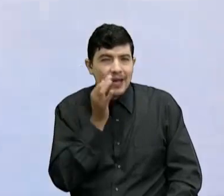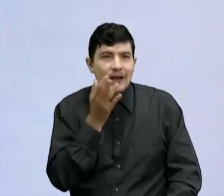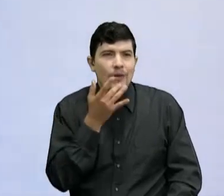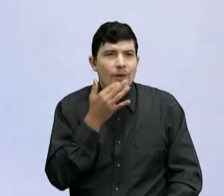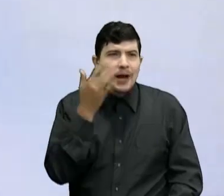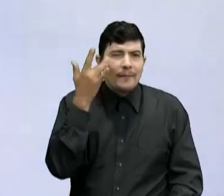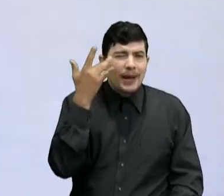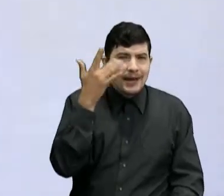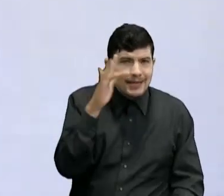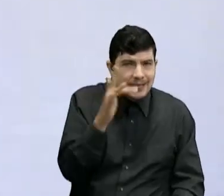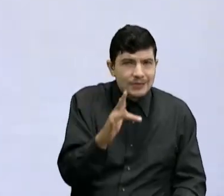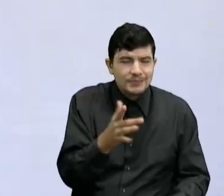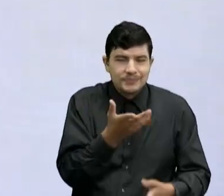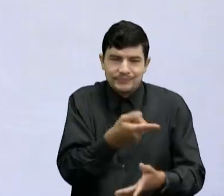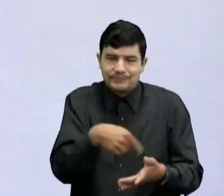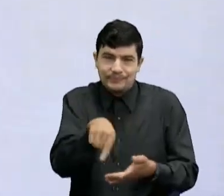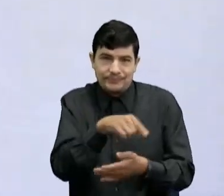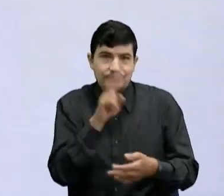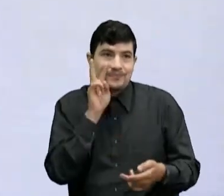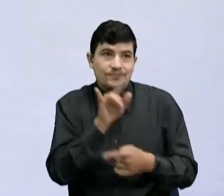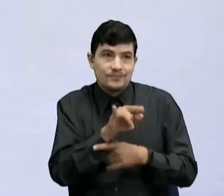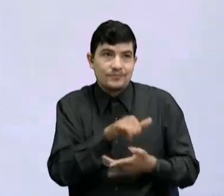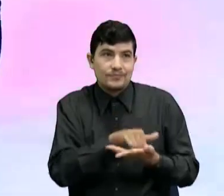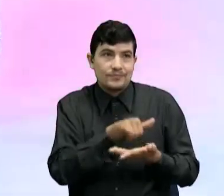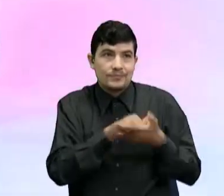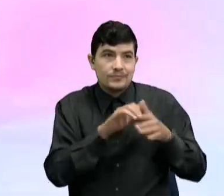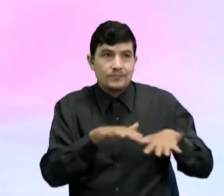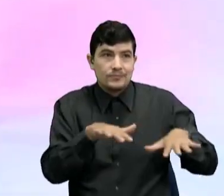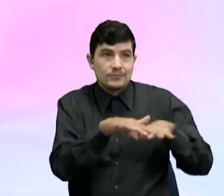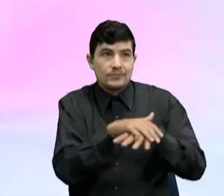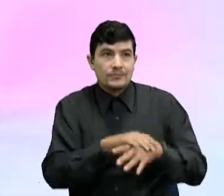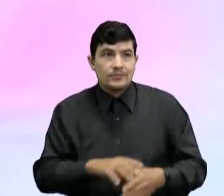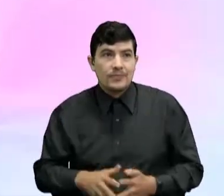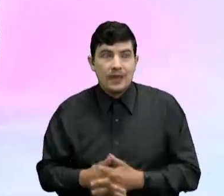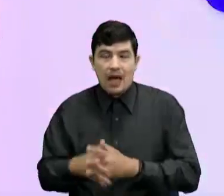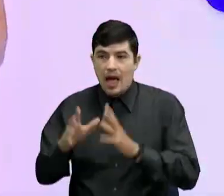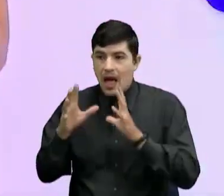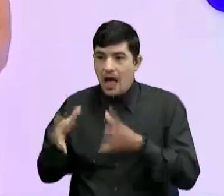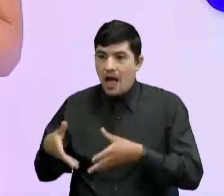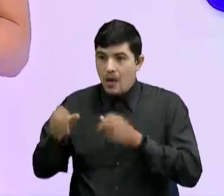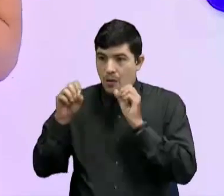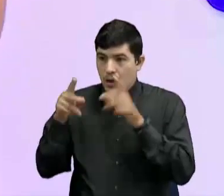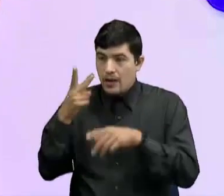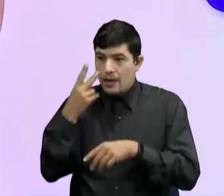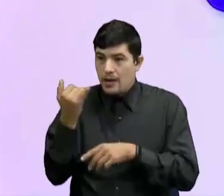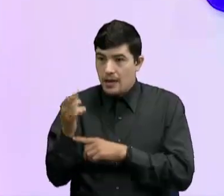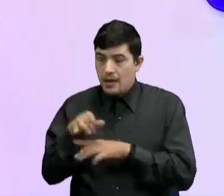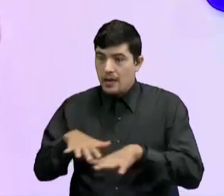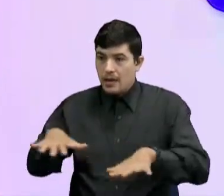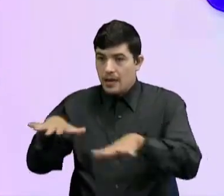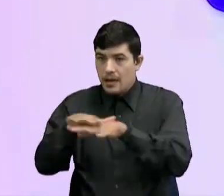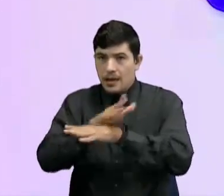claro, por lo general de color verdecito Las zonas planas Ok, allí vemos representadas también